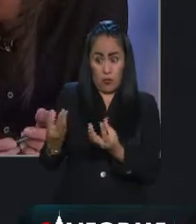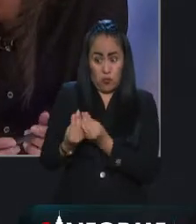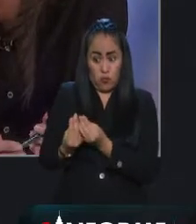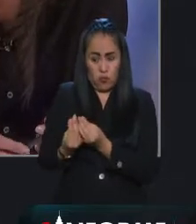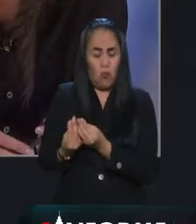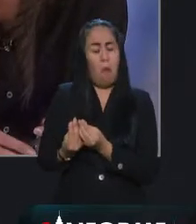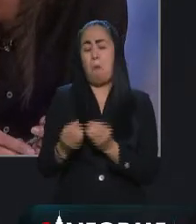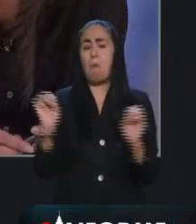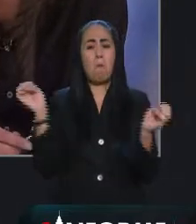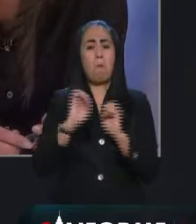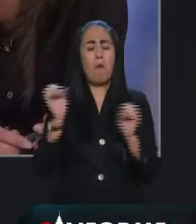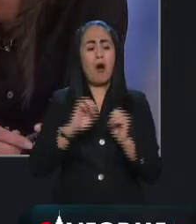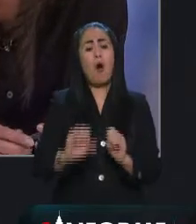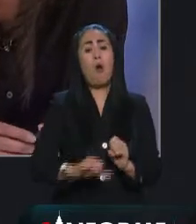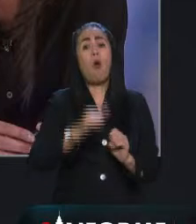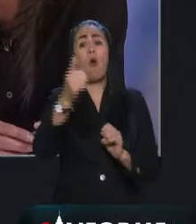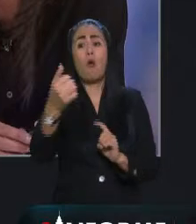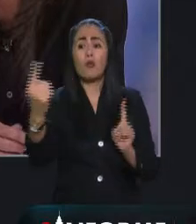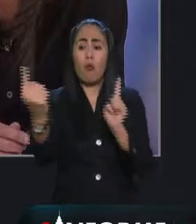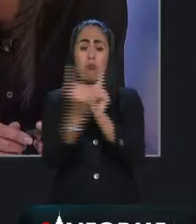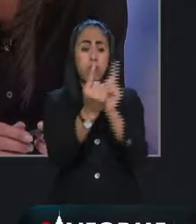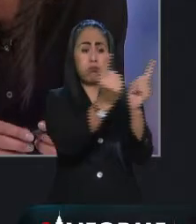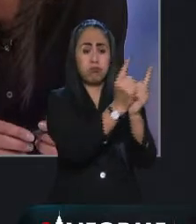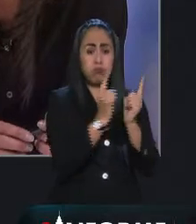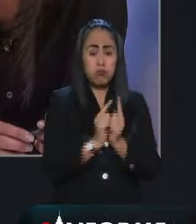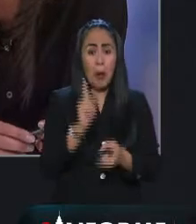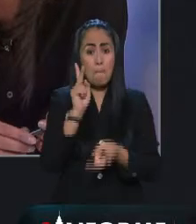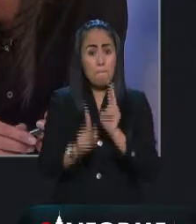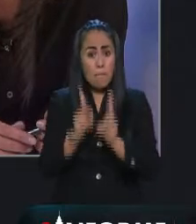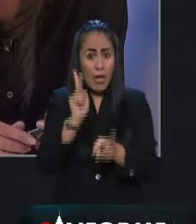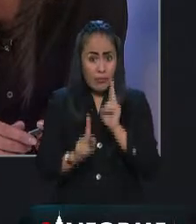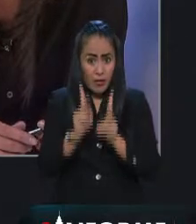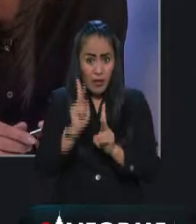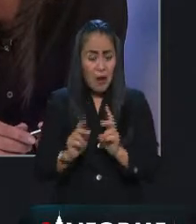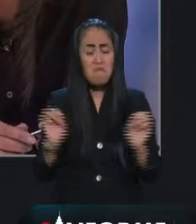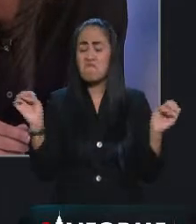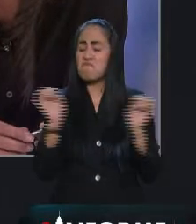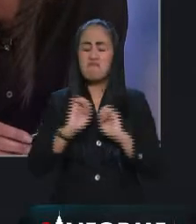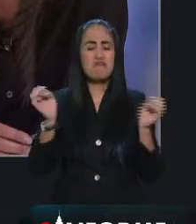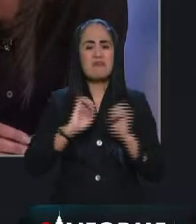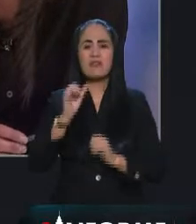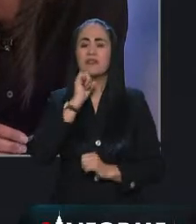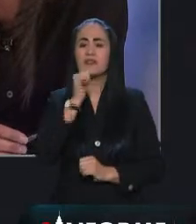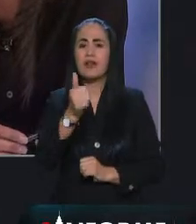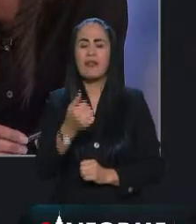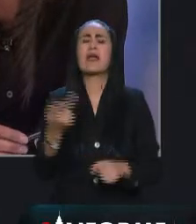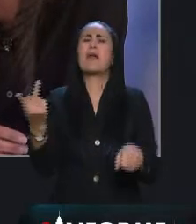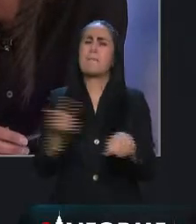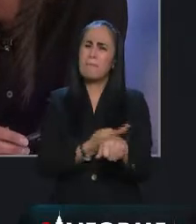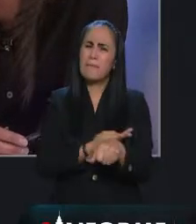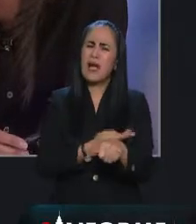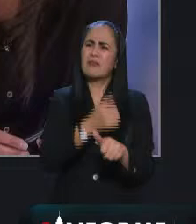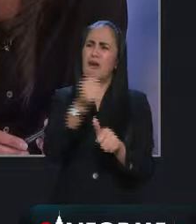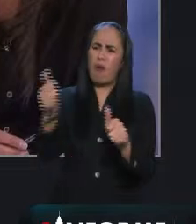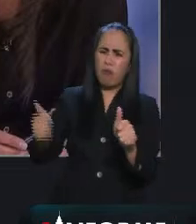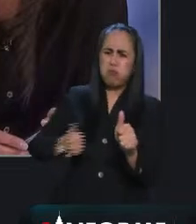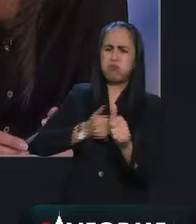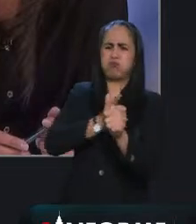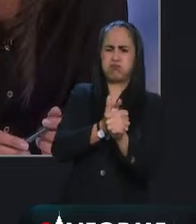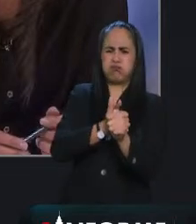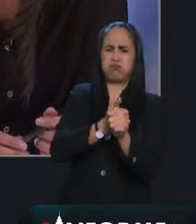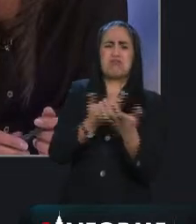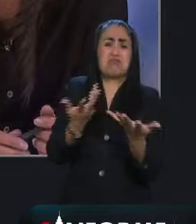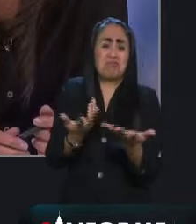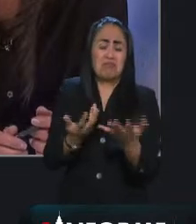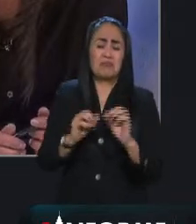ni conmigo, ni con muchos otros. Entonces, pues, ¿qué hay ahí detrás? No sé, porque además esta